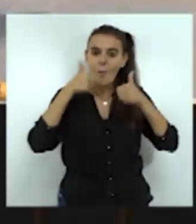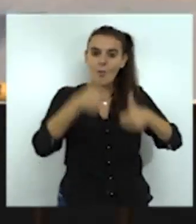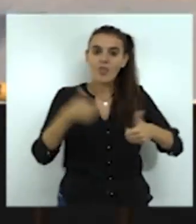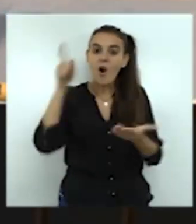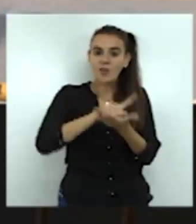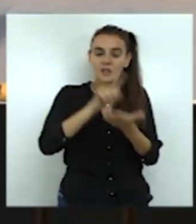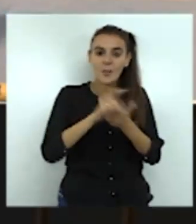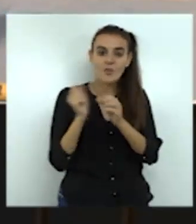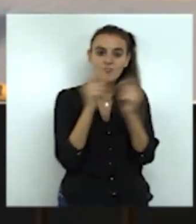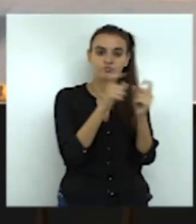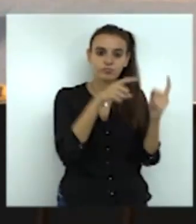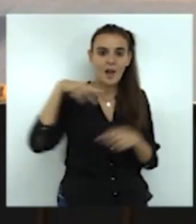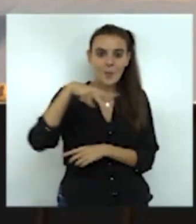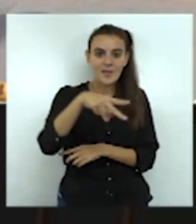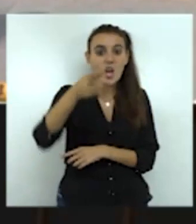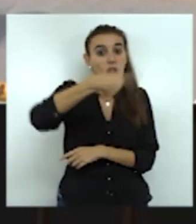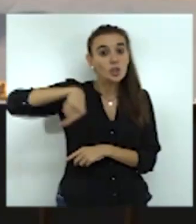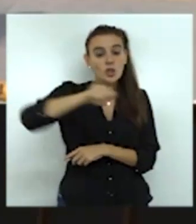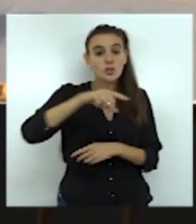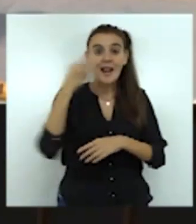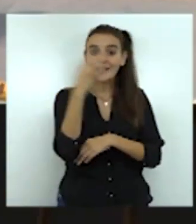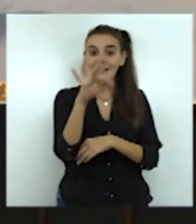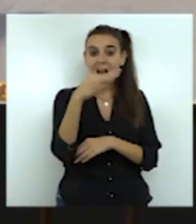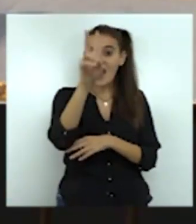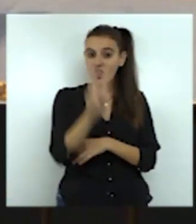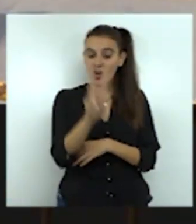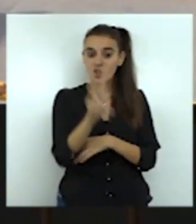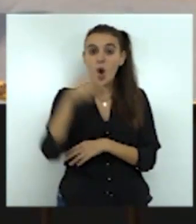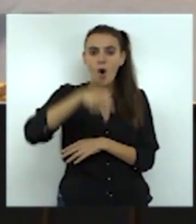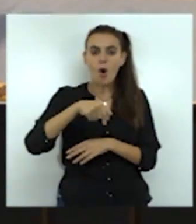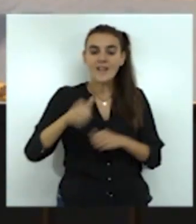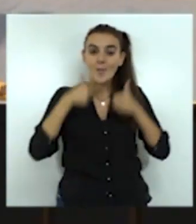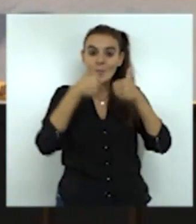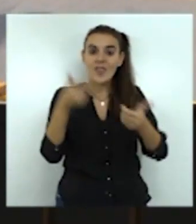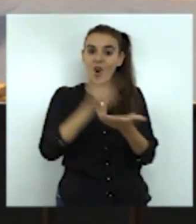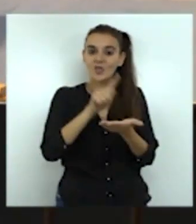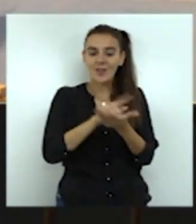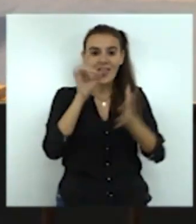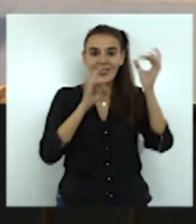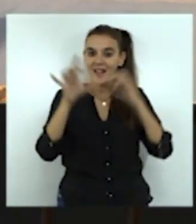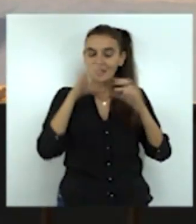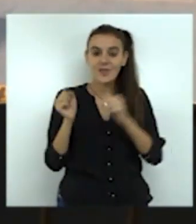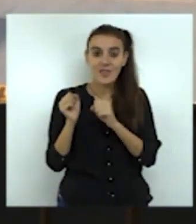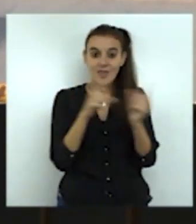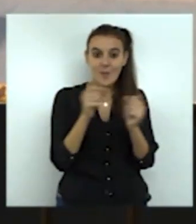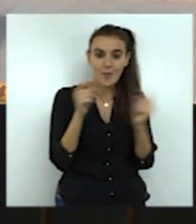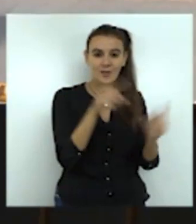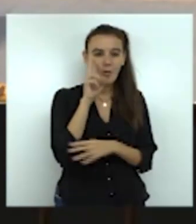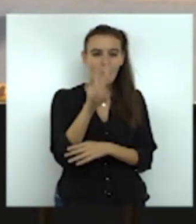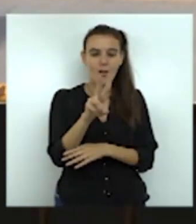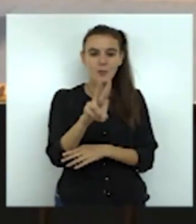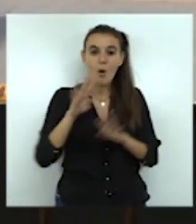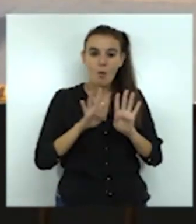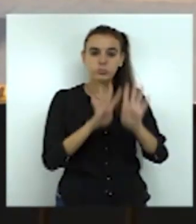Estamos en el Tarajal 2. Hoy se reanuda la actividad del porteo y como ven la afluencia tanto de público